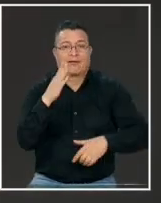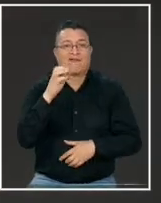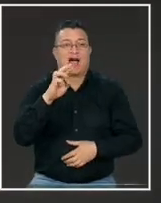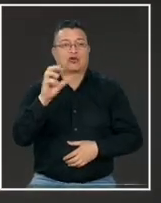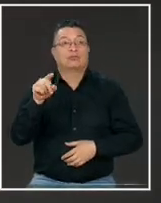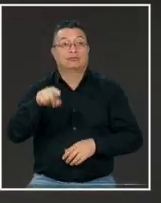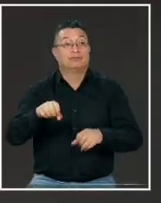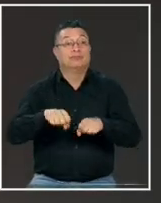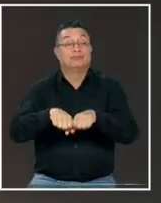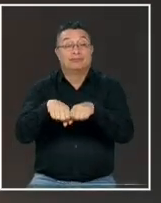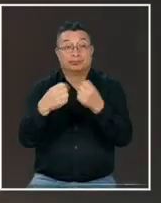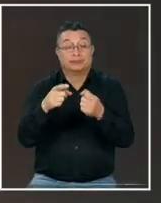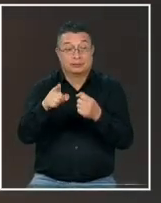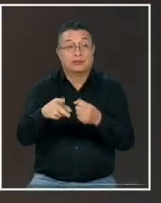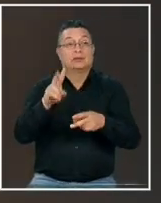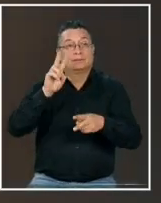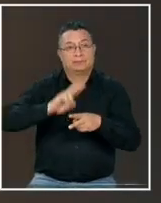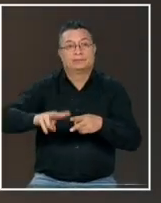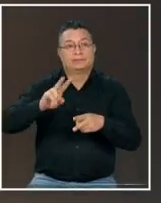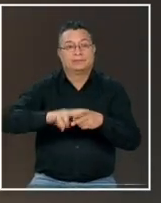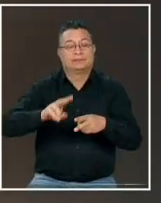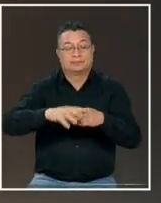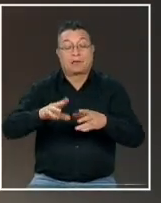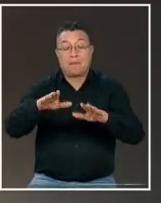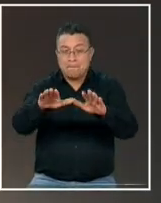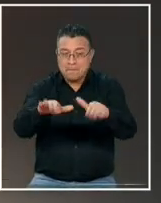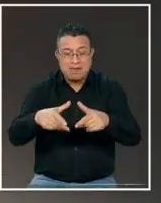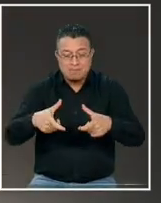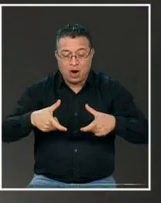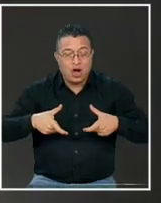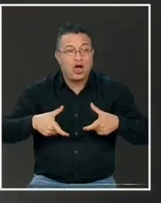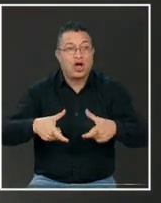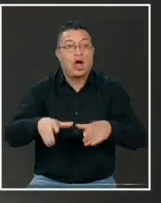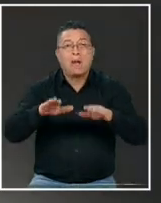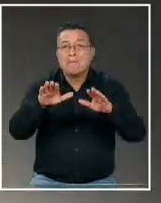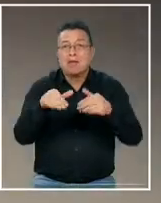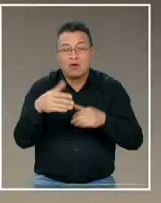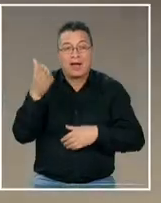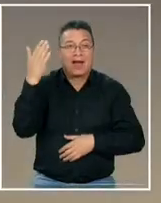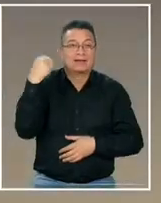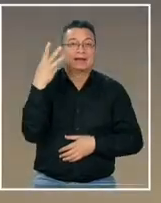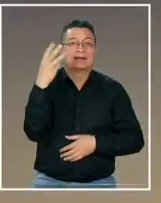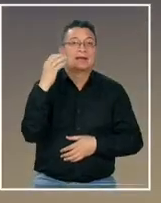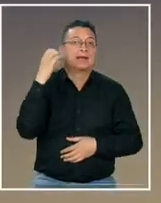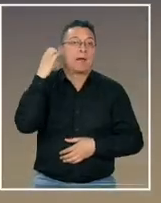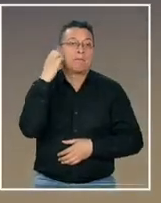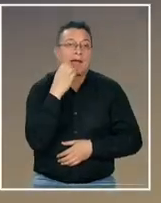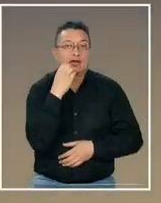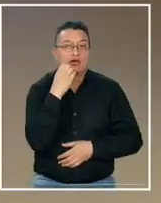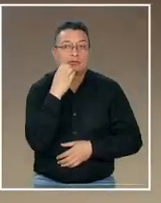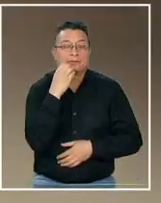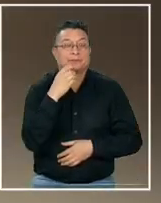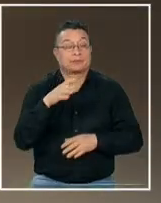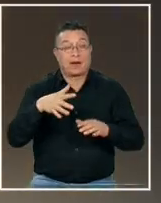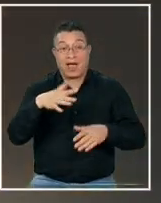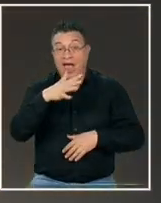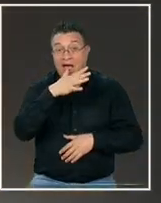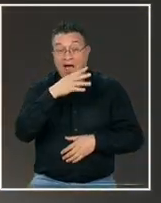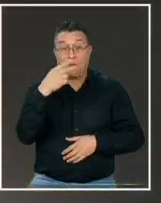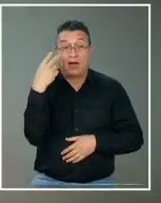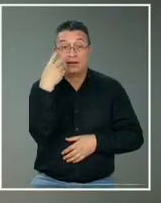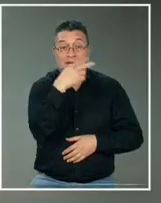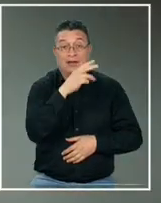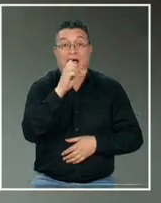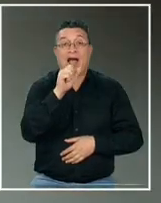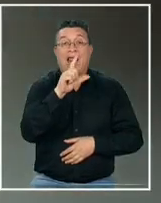reportó donde se realizaban reparaciones por la rotura de la misma matriz pero que había ocurrido el día 30 de mayo la sanitaria aguas del